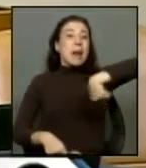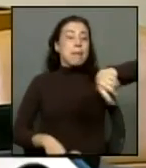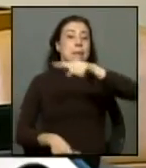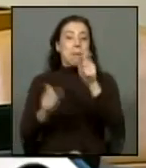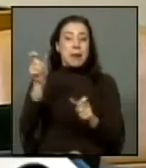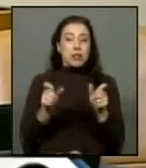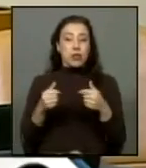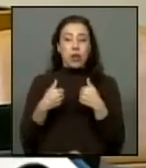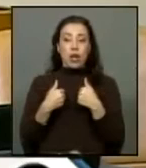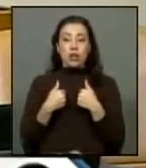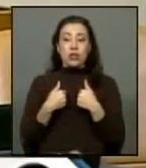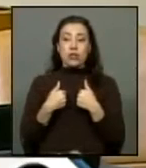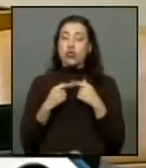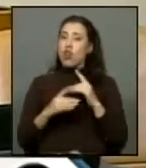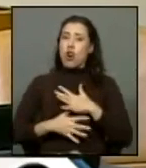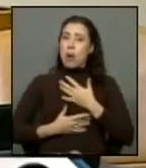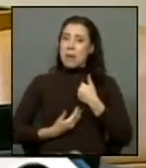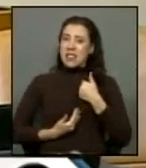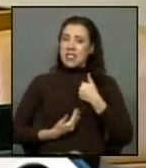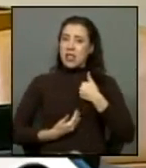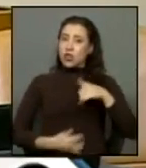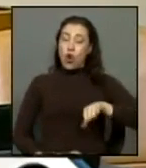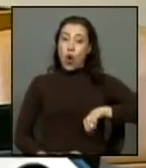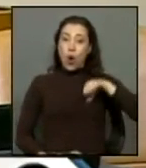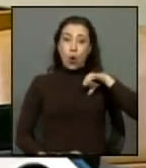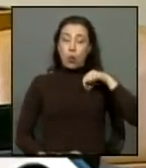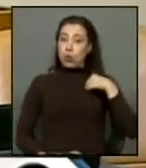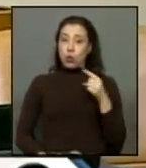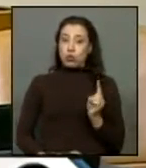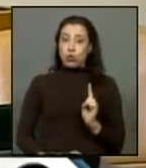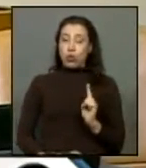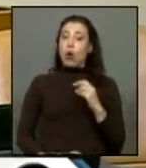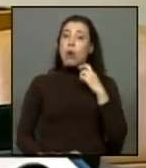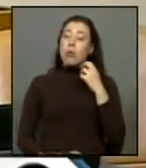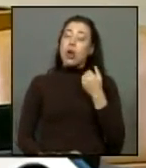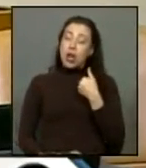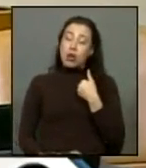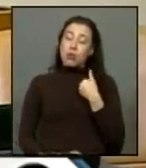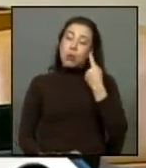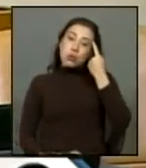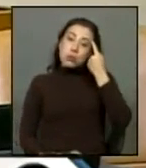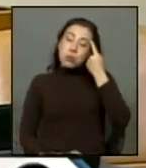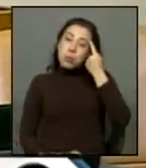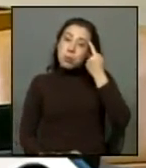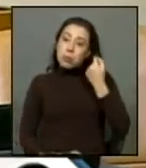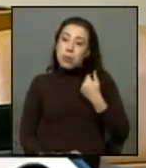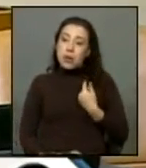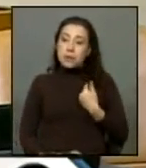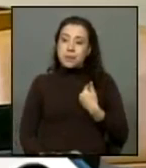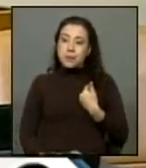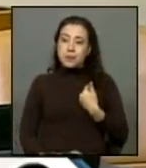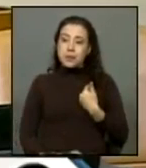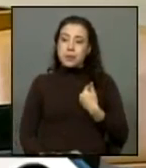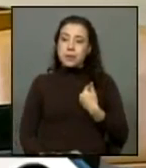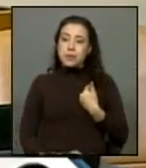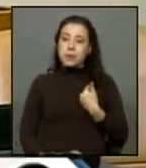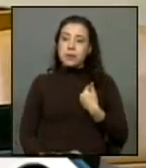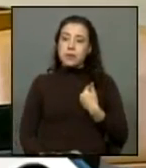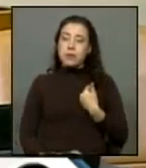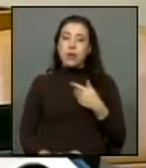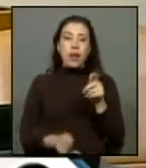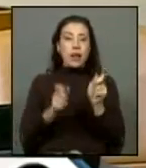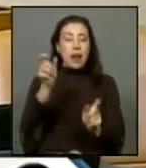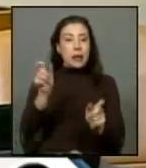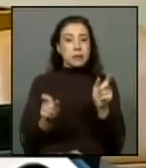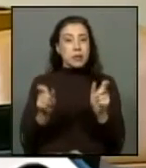yo no puedo sentirme orgulloso de eso porque creo que quienes